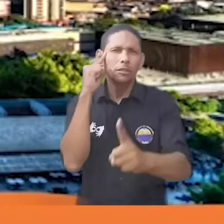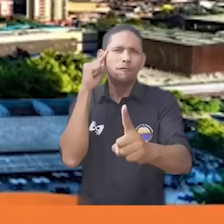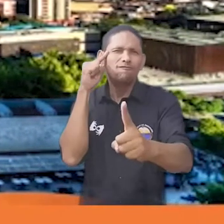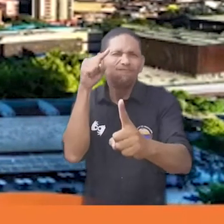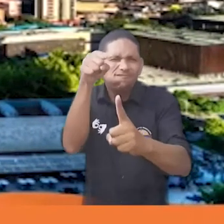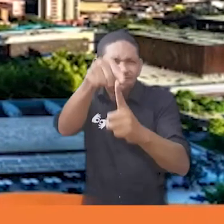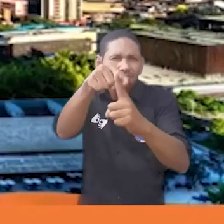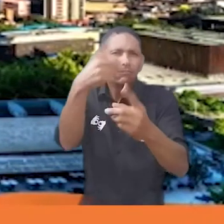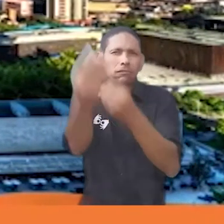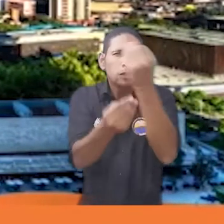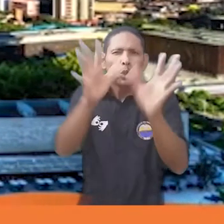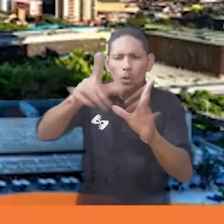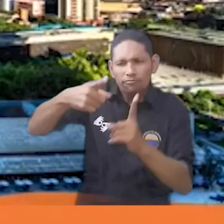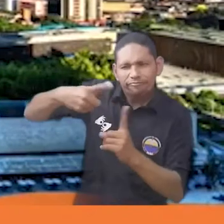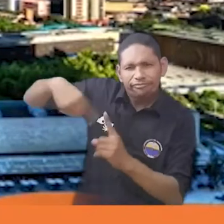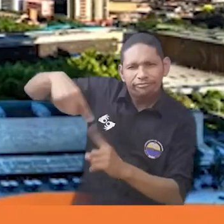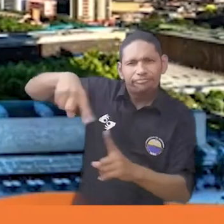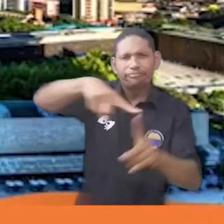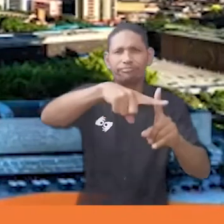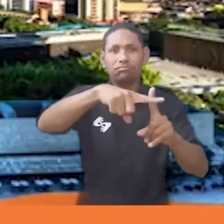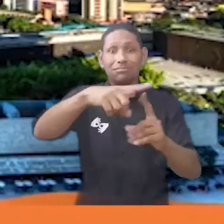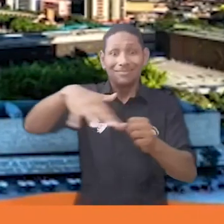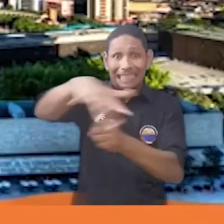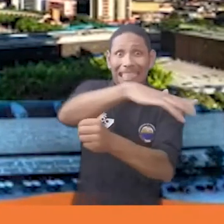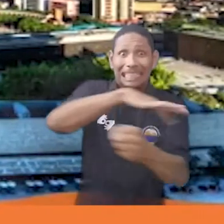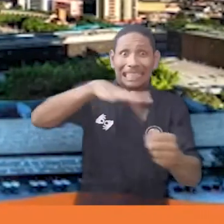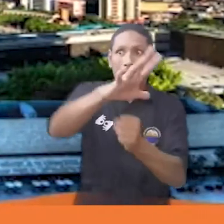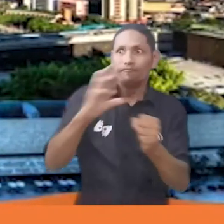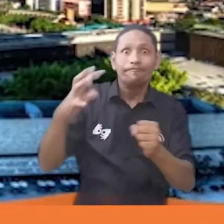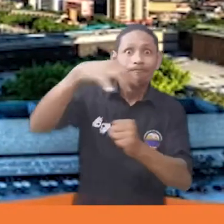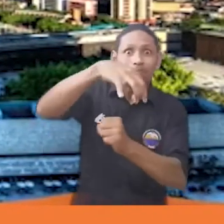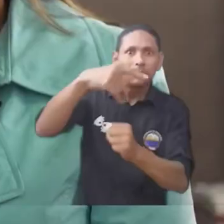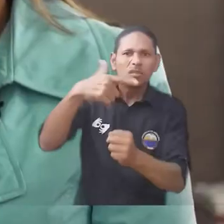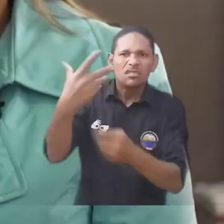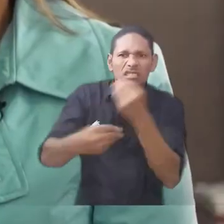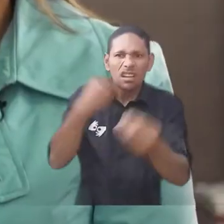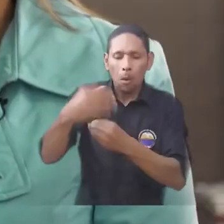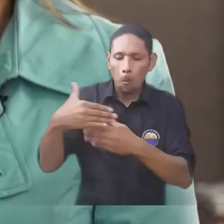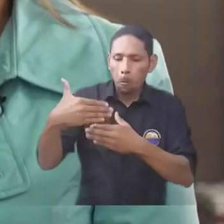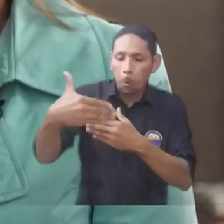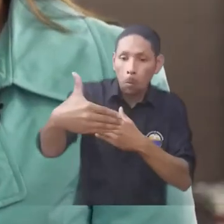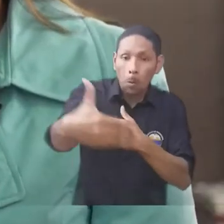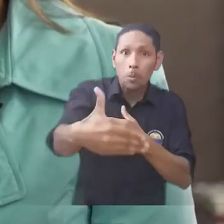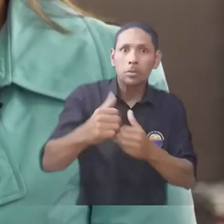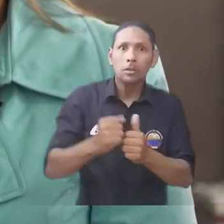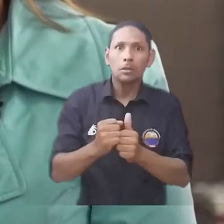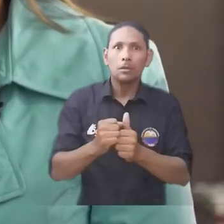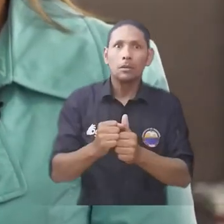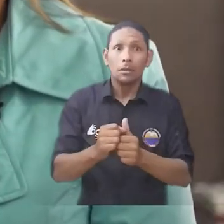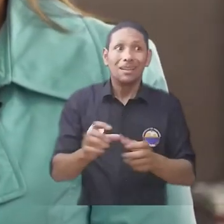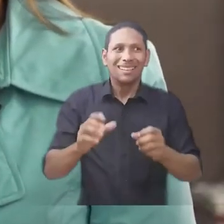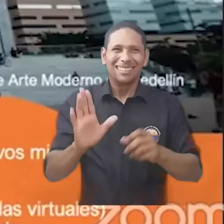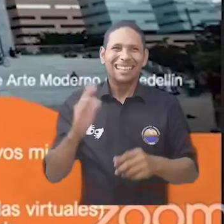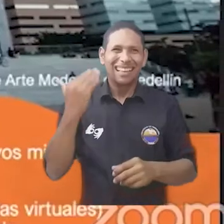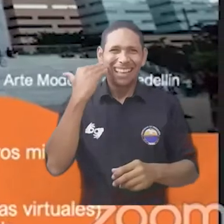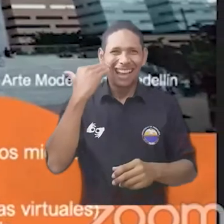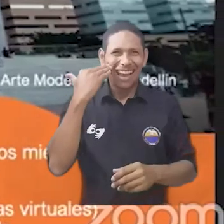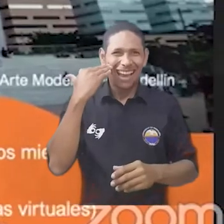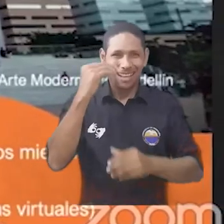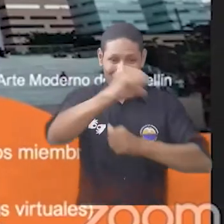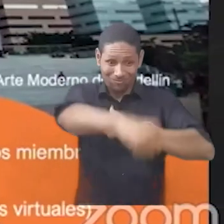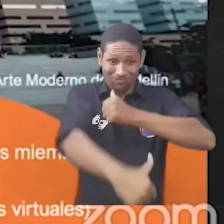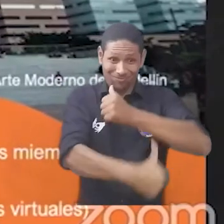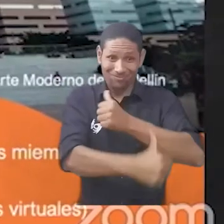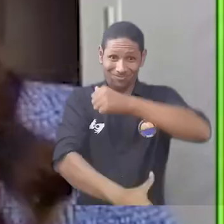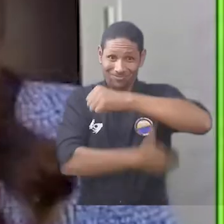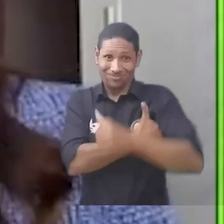turístico en el contexto COVID-19, escenario post-pandemia, a cargo de la exviceministra de Turismo, Sandra Howard